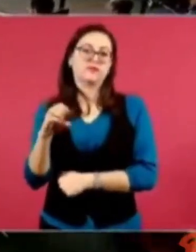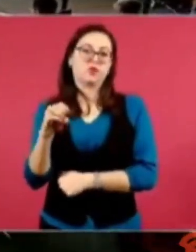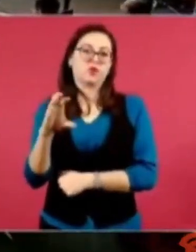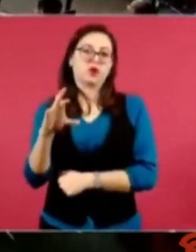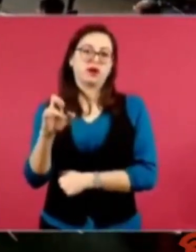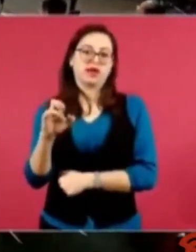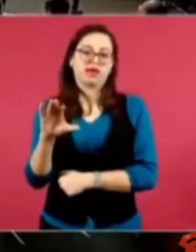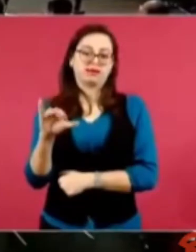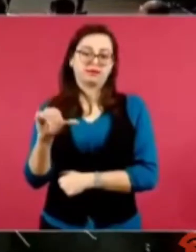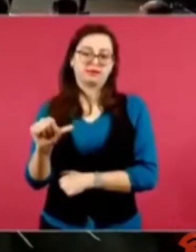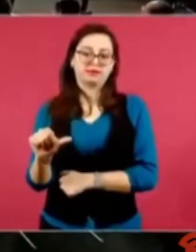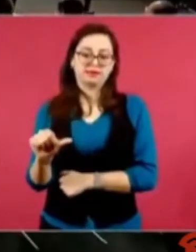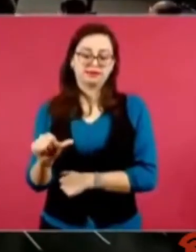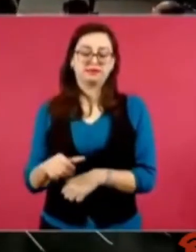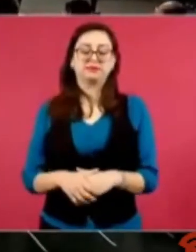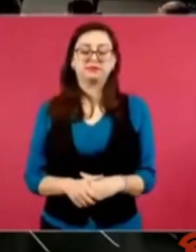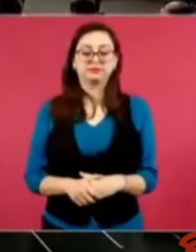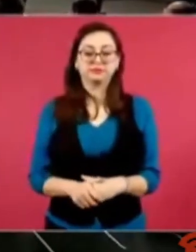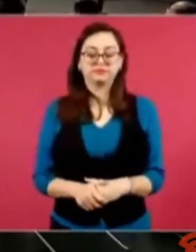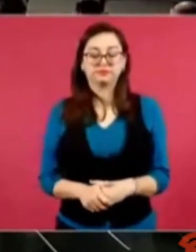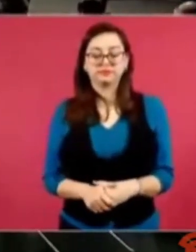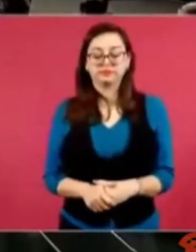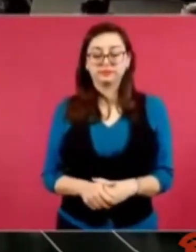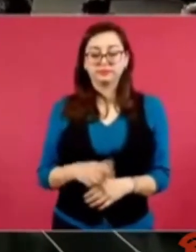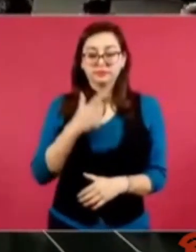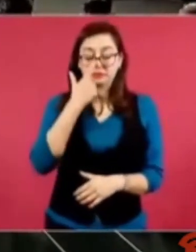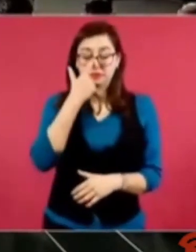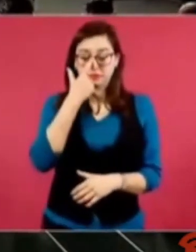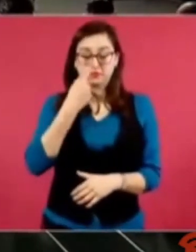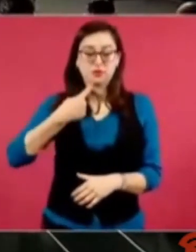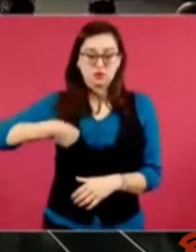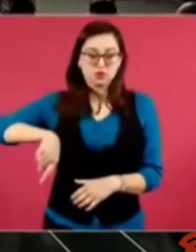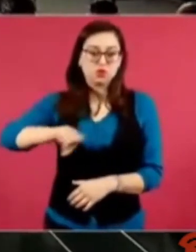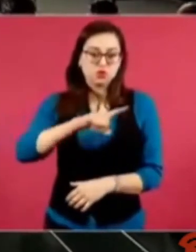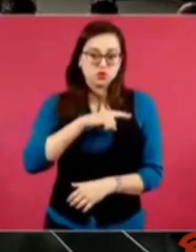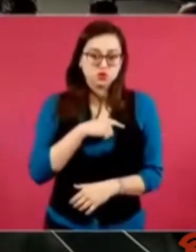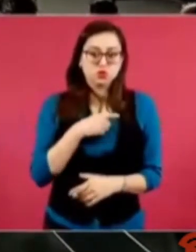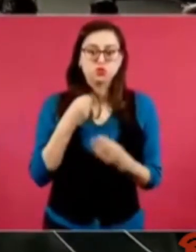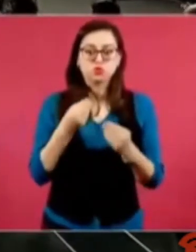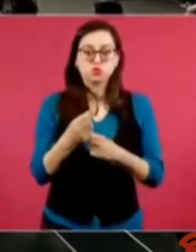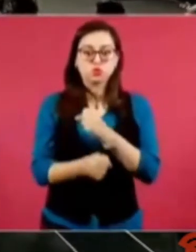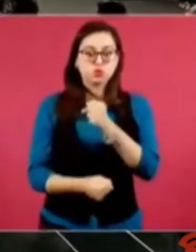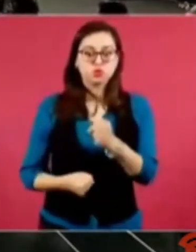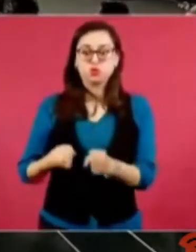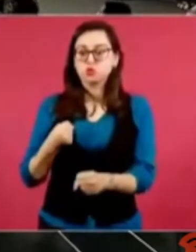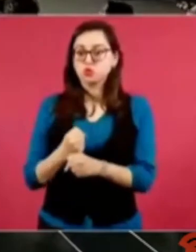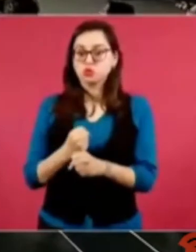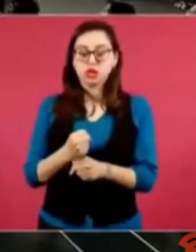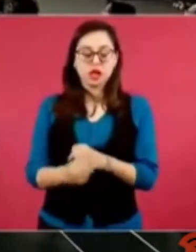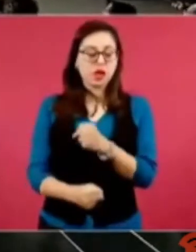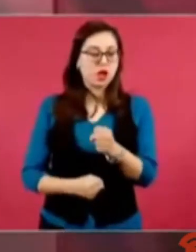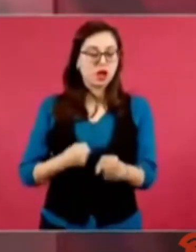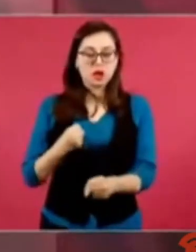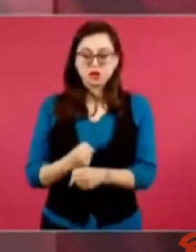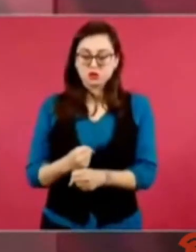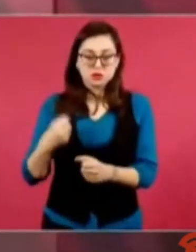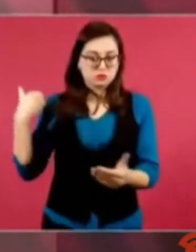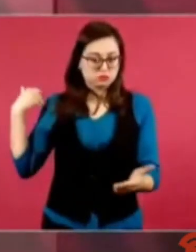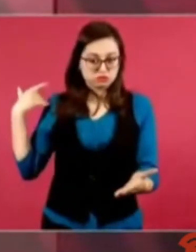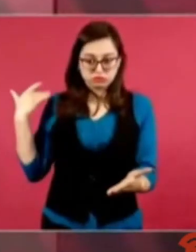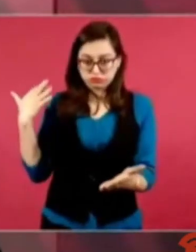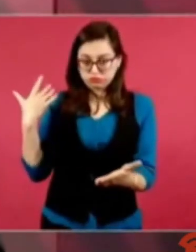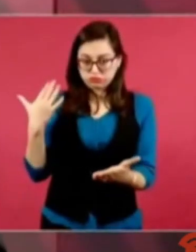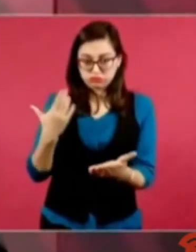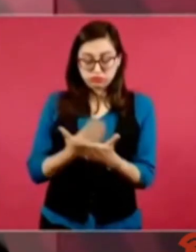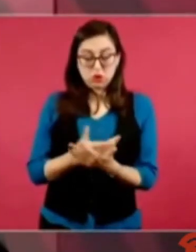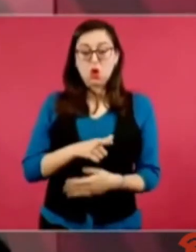Entonces, nosotros padecimos durante mucho tiempo gobiernos oligarcas